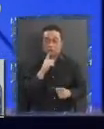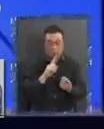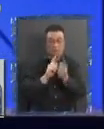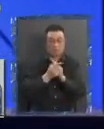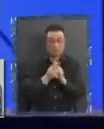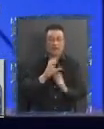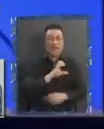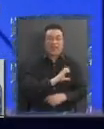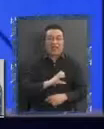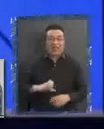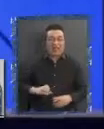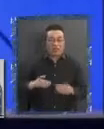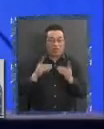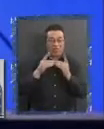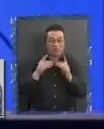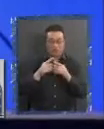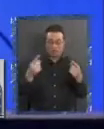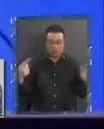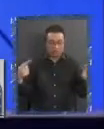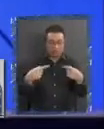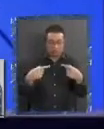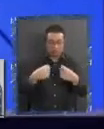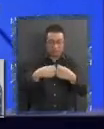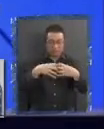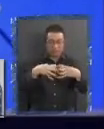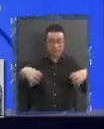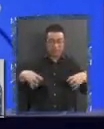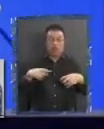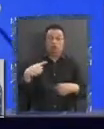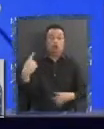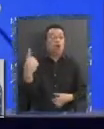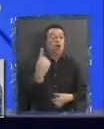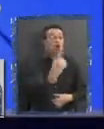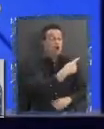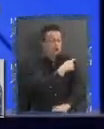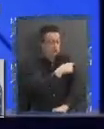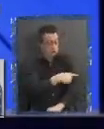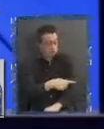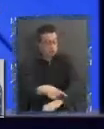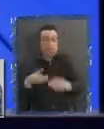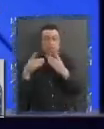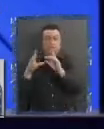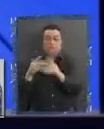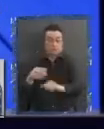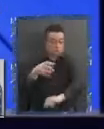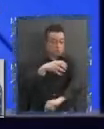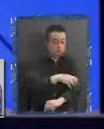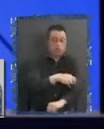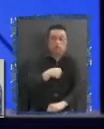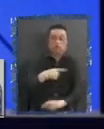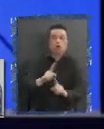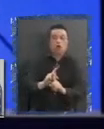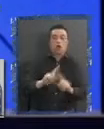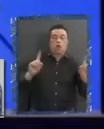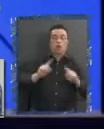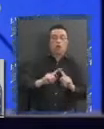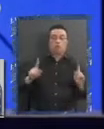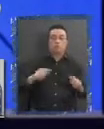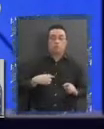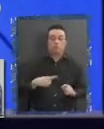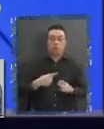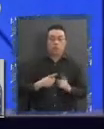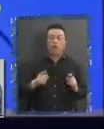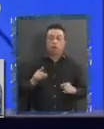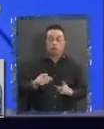democrático. Cuando todo el resto del país vive en su democracia, nosotros estamos en Estado de excepción. Y en ese sentido, lo que se